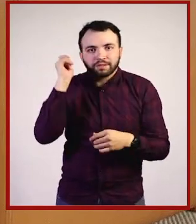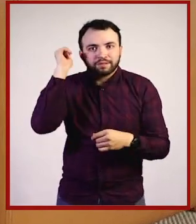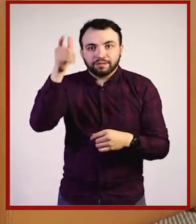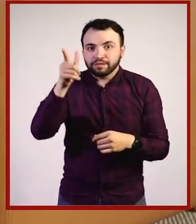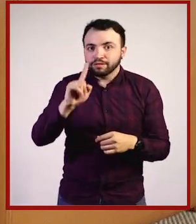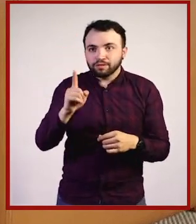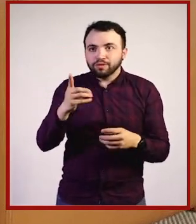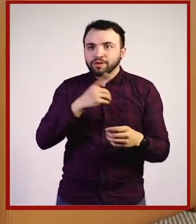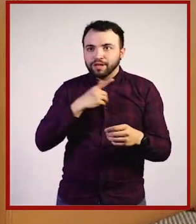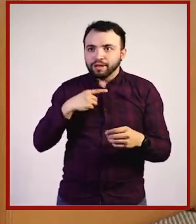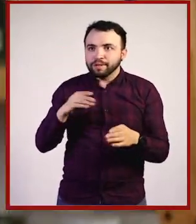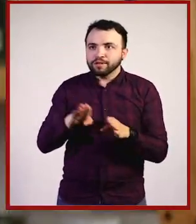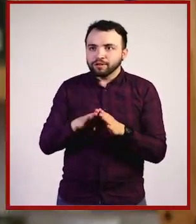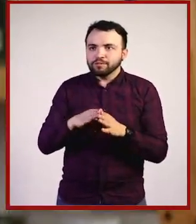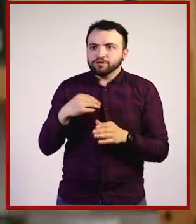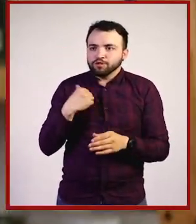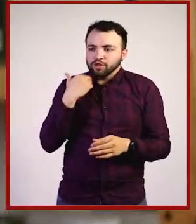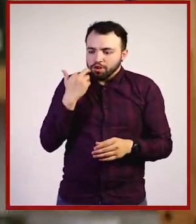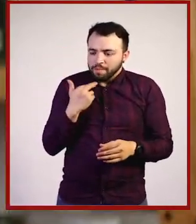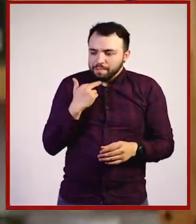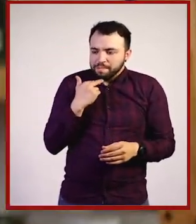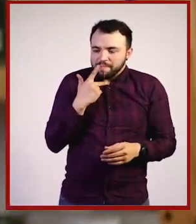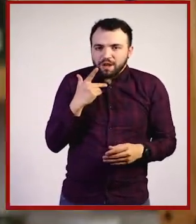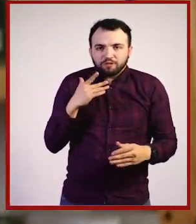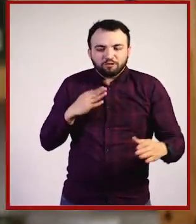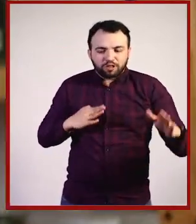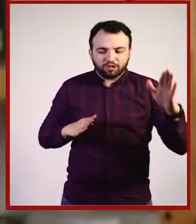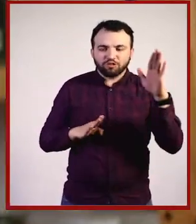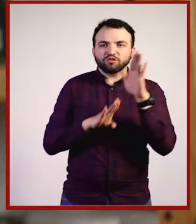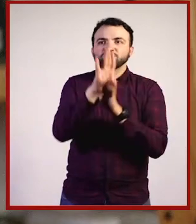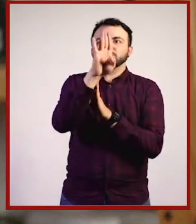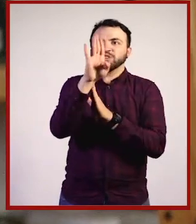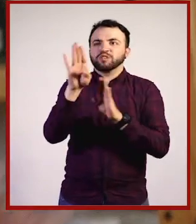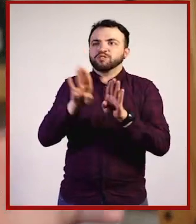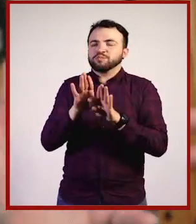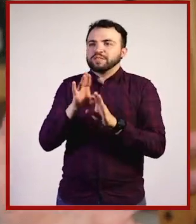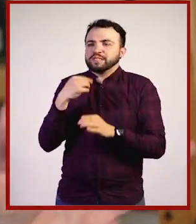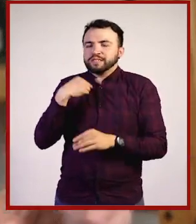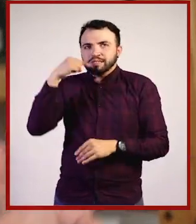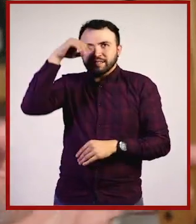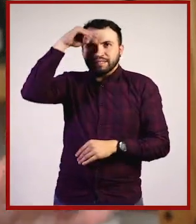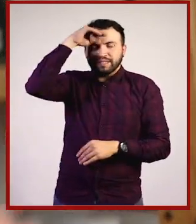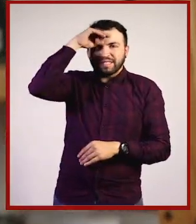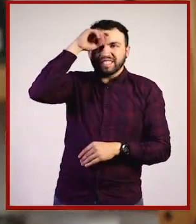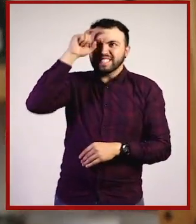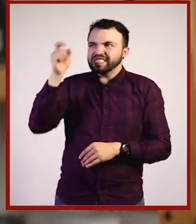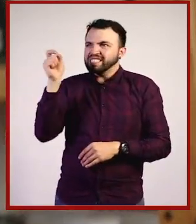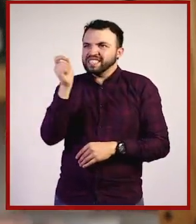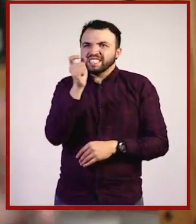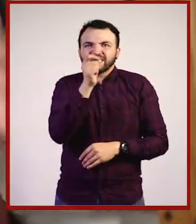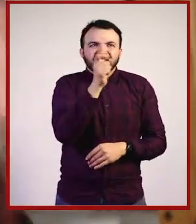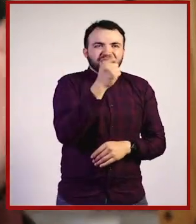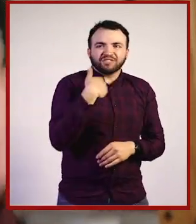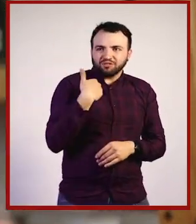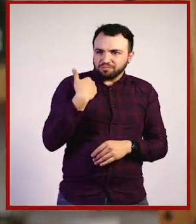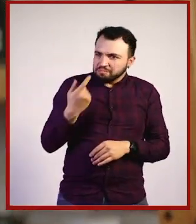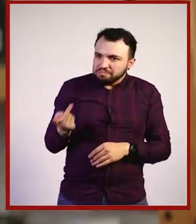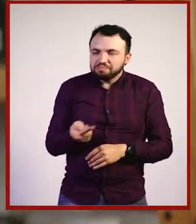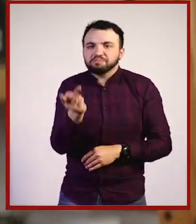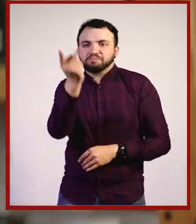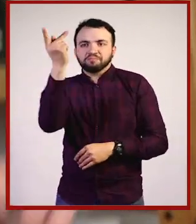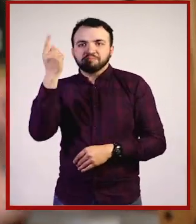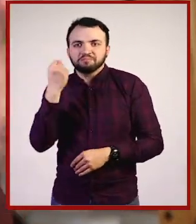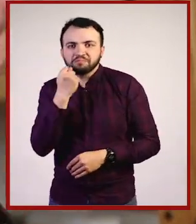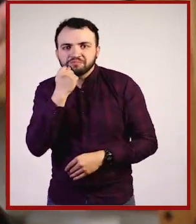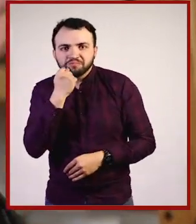alumno debe estar dispuesto a mejorarse, a tener curiosidad por las cosas. Yo creo que, en general, los alumnos tienen esta